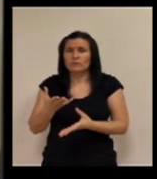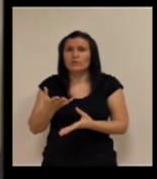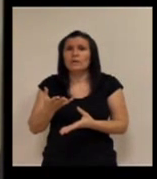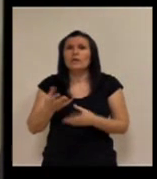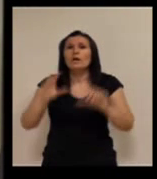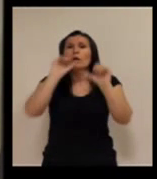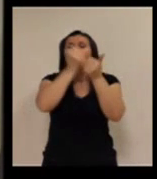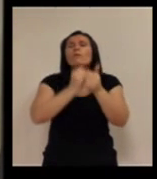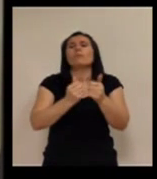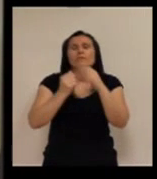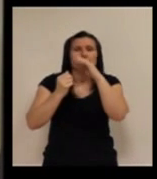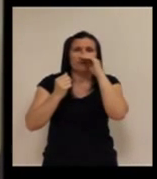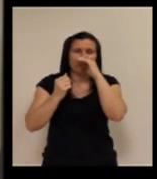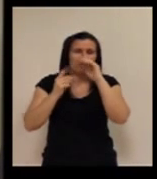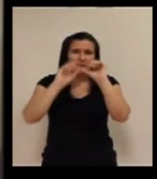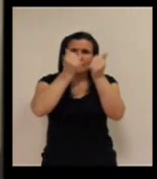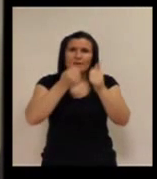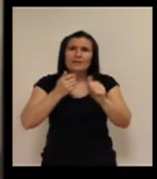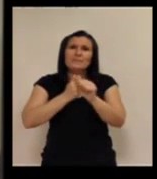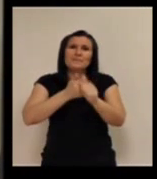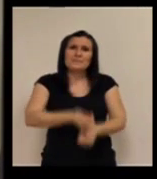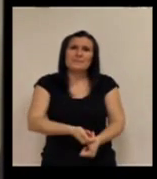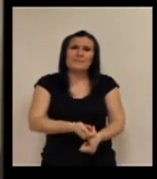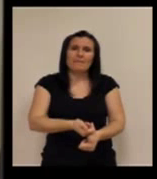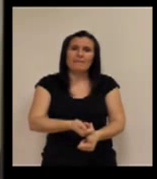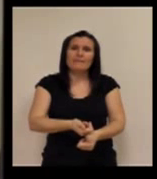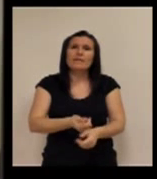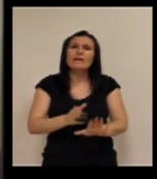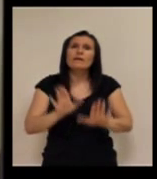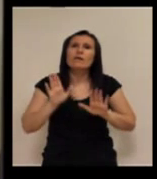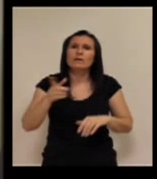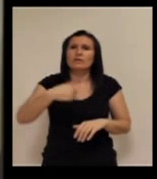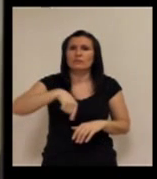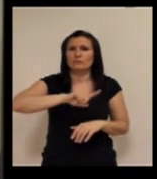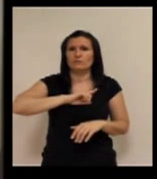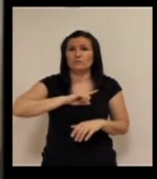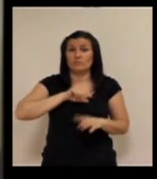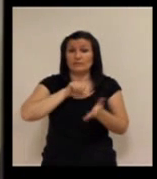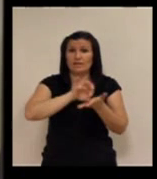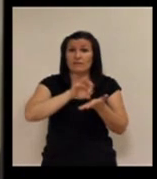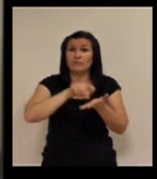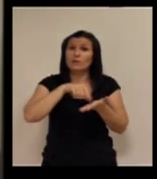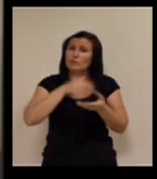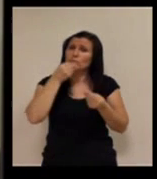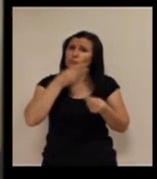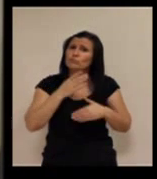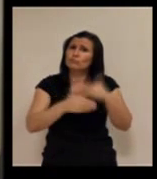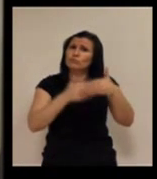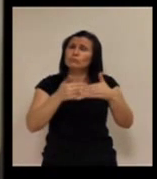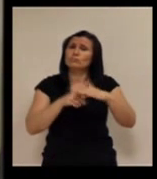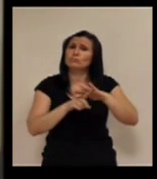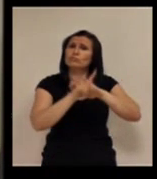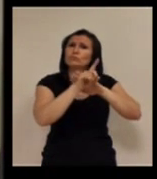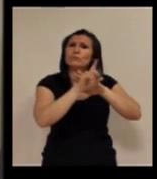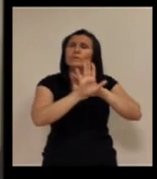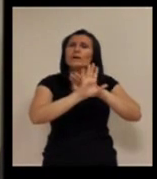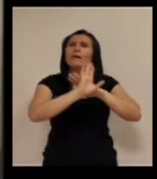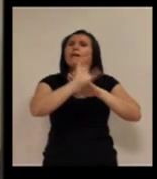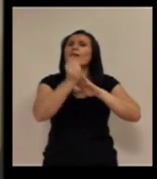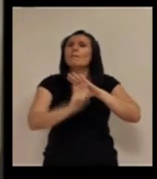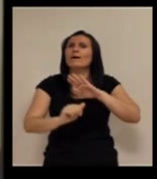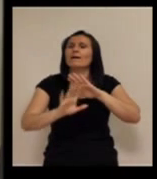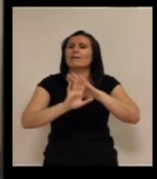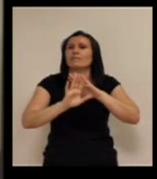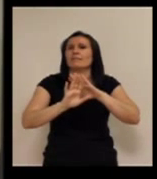Modelo a seguir, a pesar de que tengamos este servicio tan desarrollado, bueno, parece que la pauta siempre ha ido